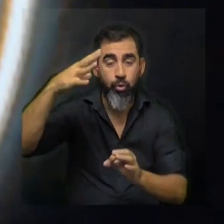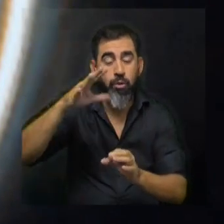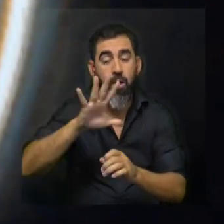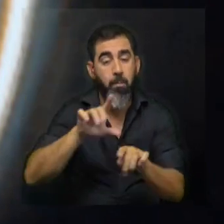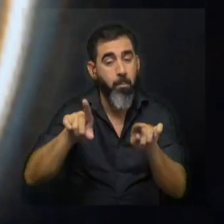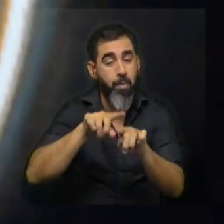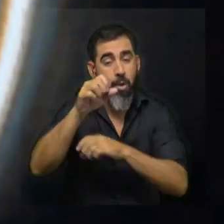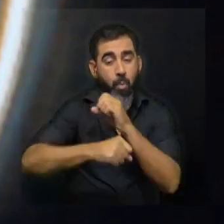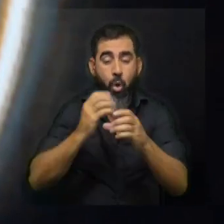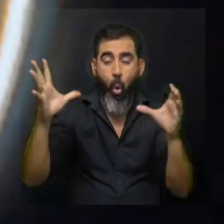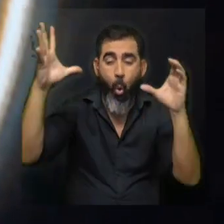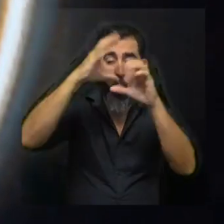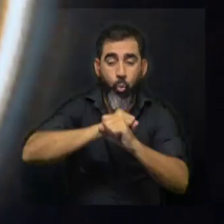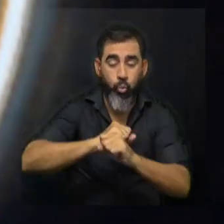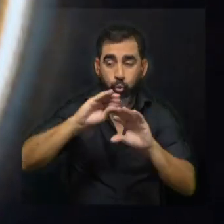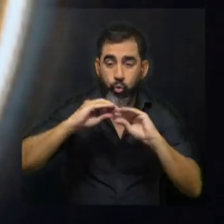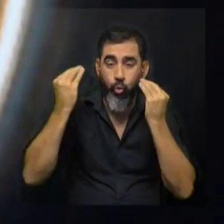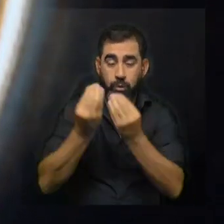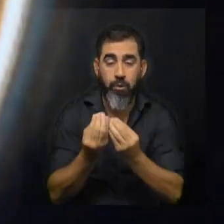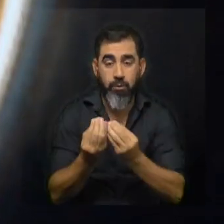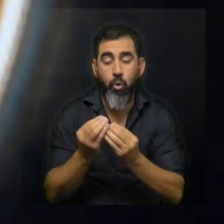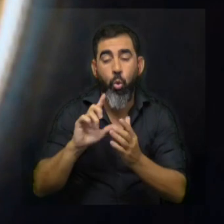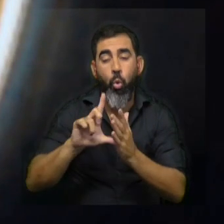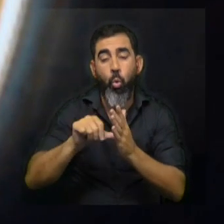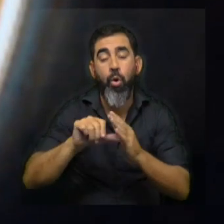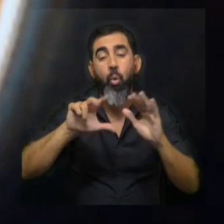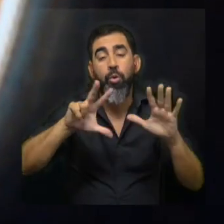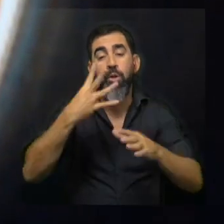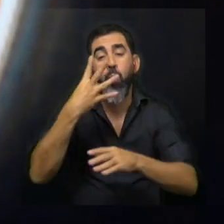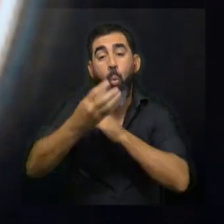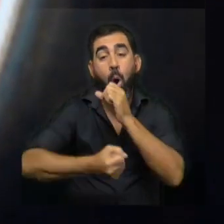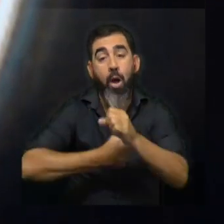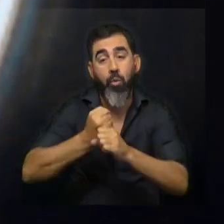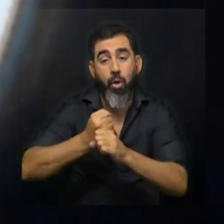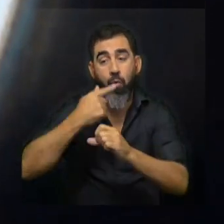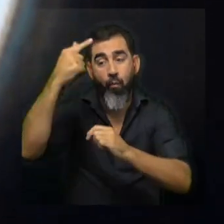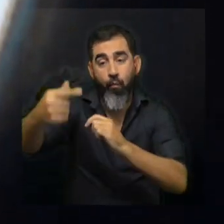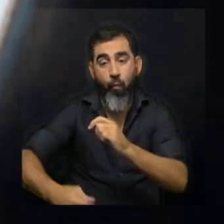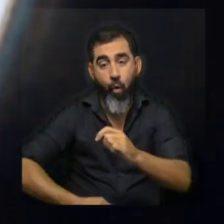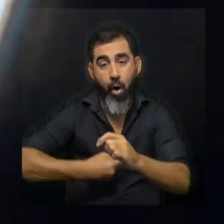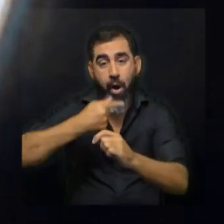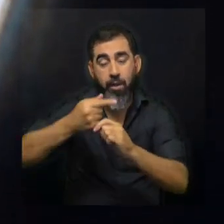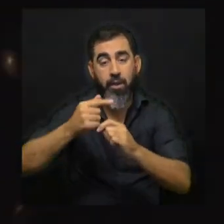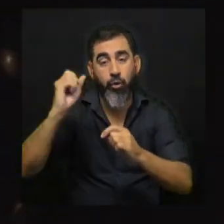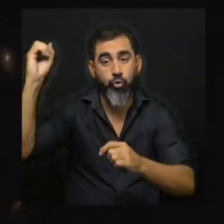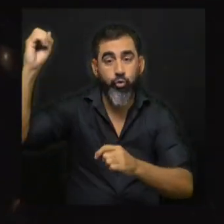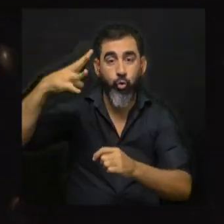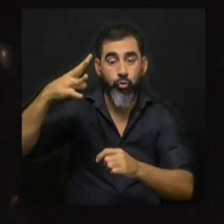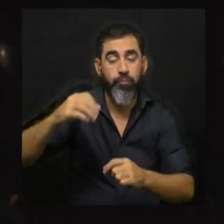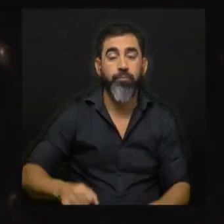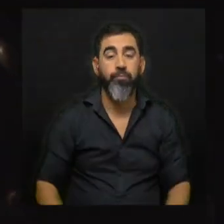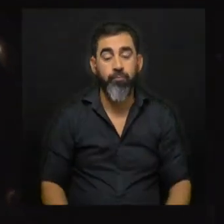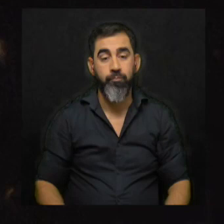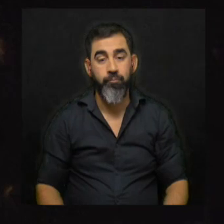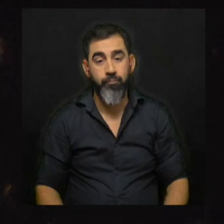igual de años de oscuridad total. Urano tarda 84 años en orbitar alrededor del Sol. En esta